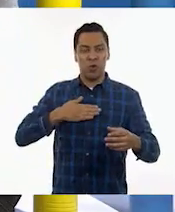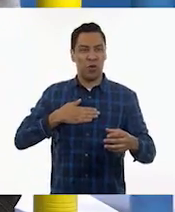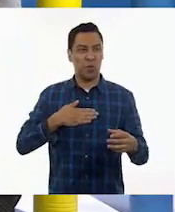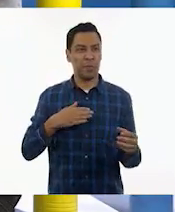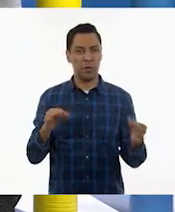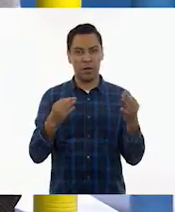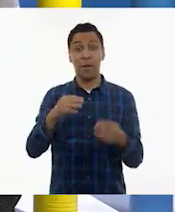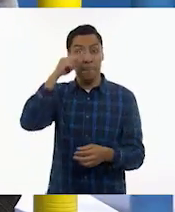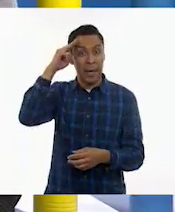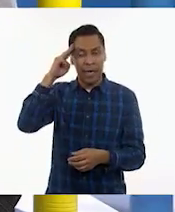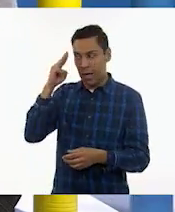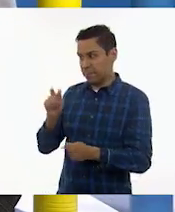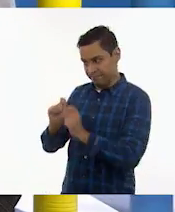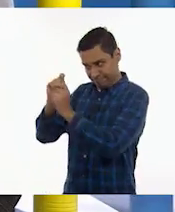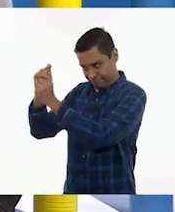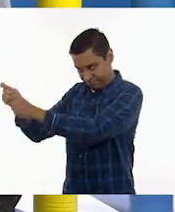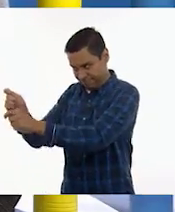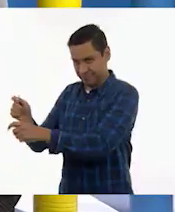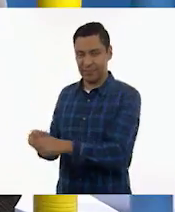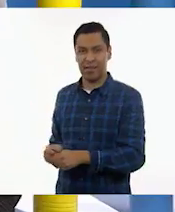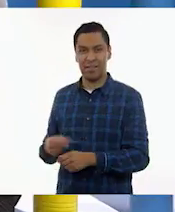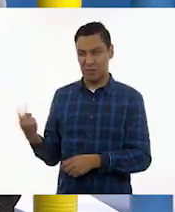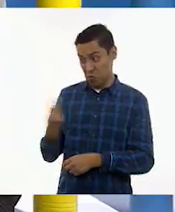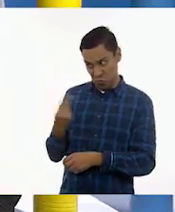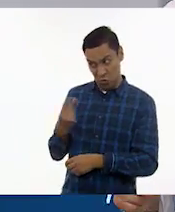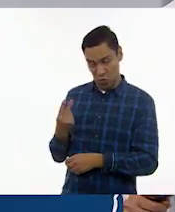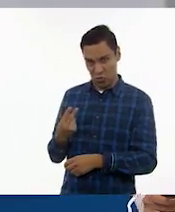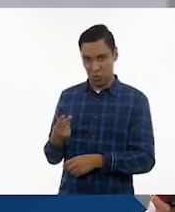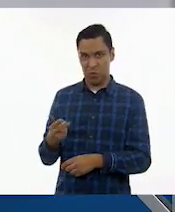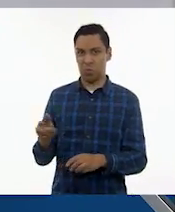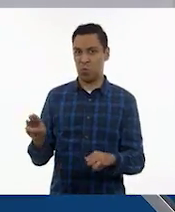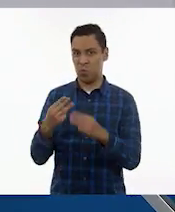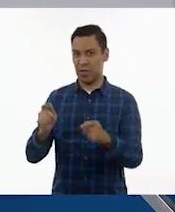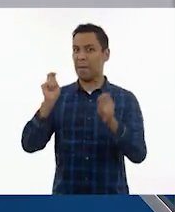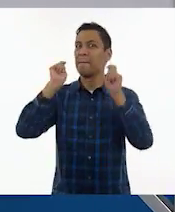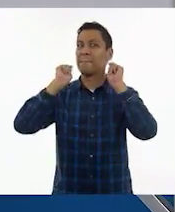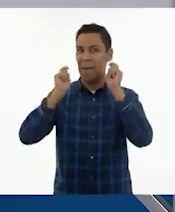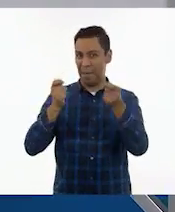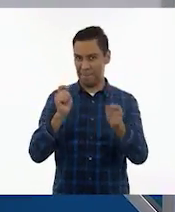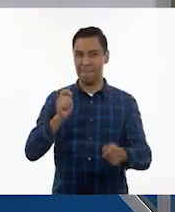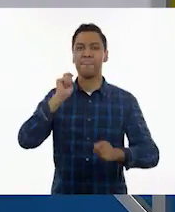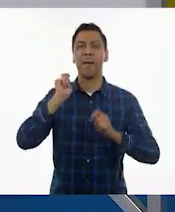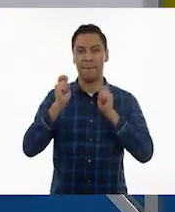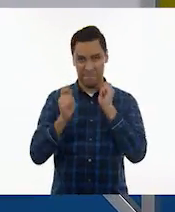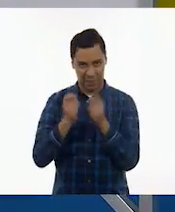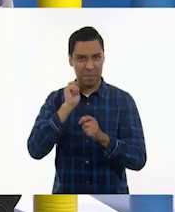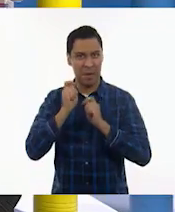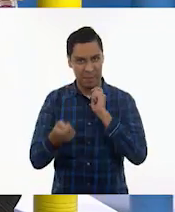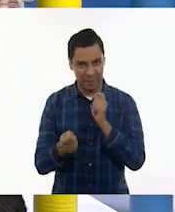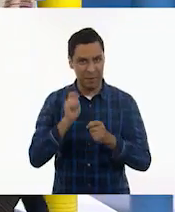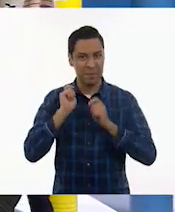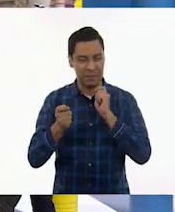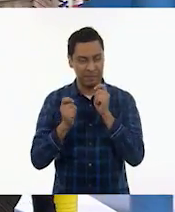María también es músico. Sí. Entre las dos. Muy bien. Ajá, ajá. A ver, acá, acá, acá, Ajá, aquí, aquí, aquí.